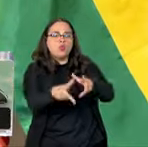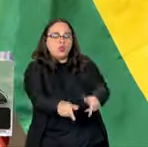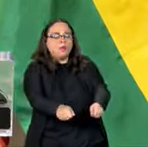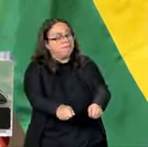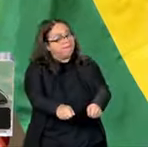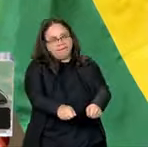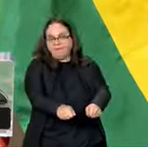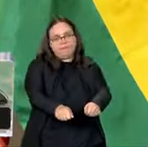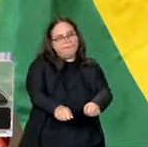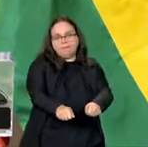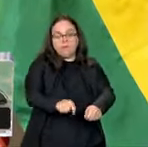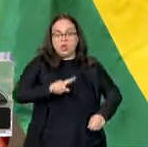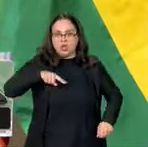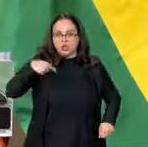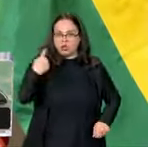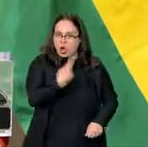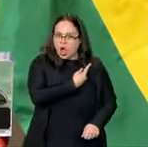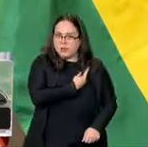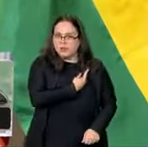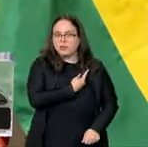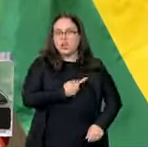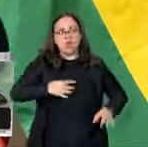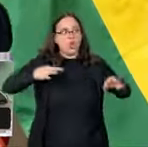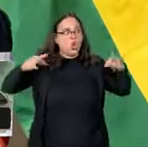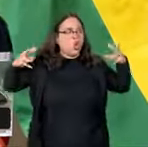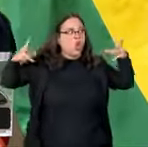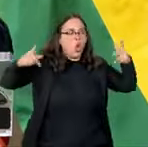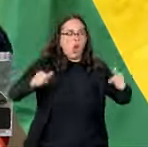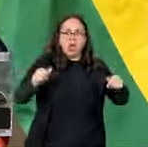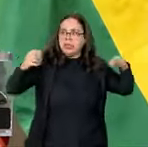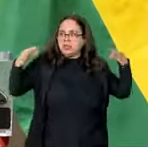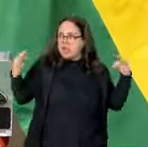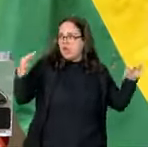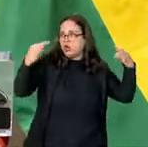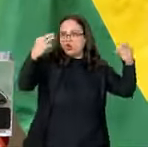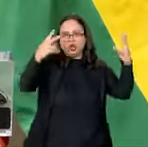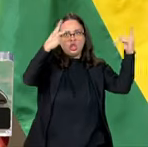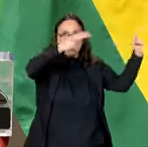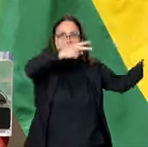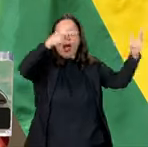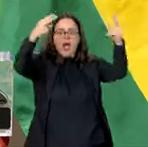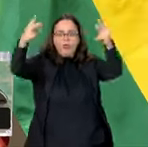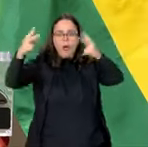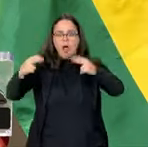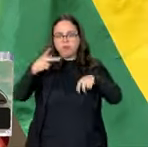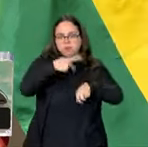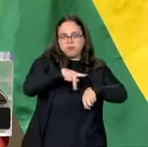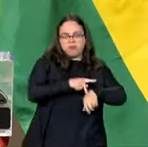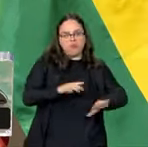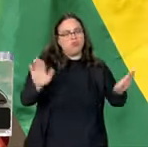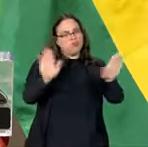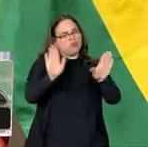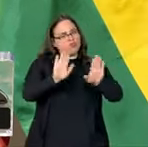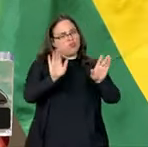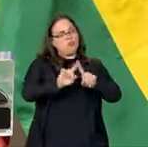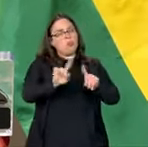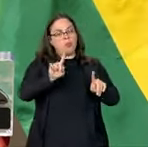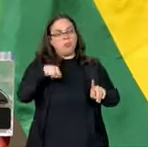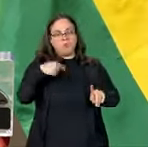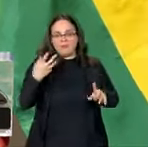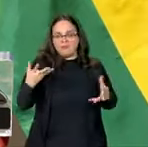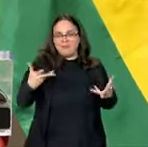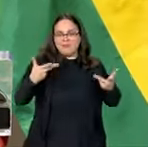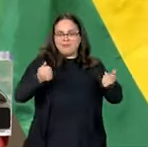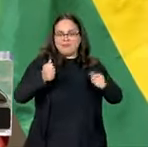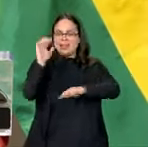Nosotros no tenemos toda la riqueza tecnológica que otros países tienen. Nosotros tenemos riquezas que la